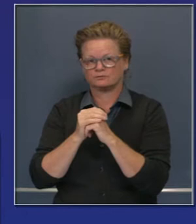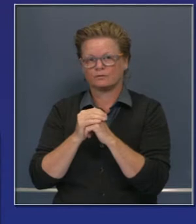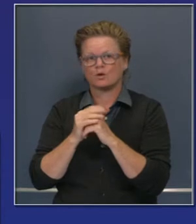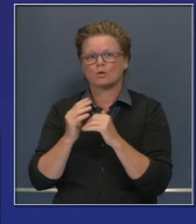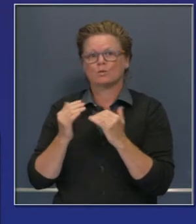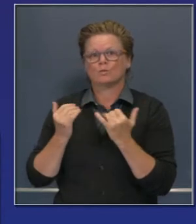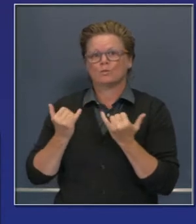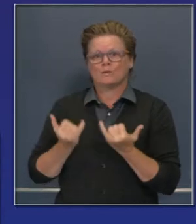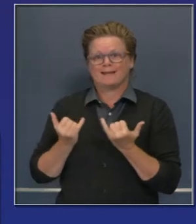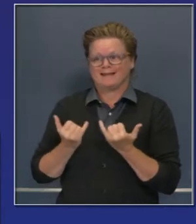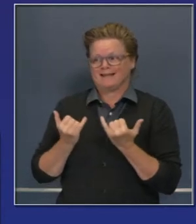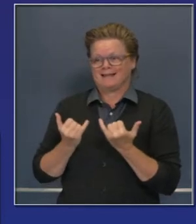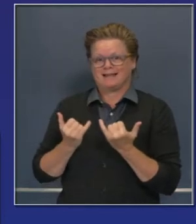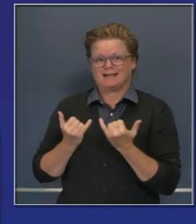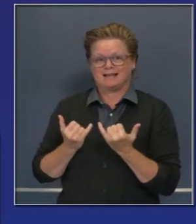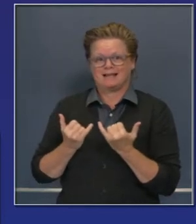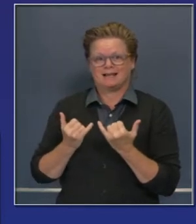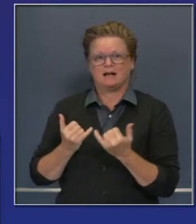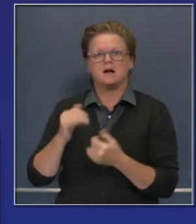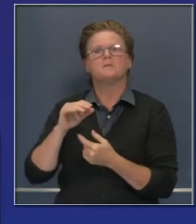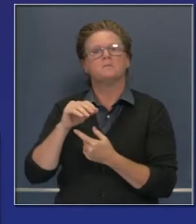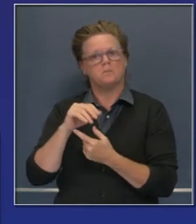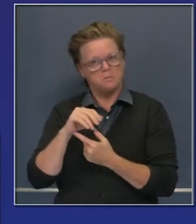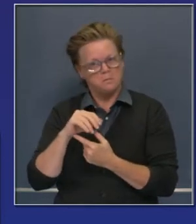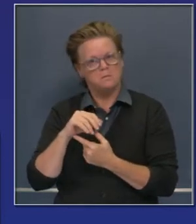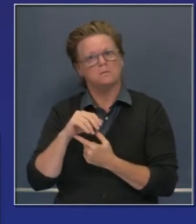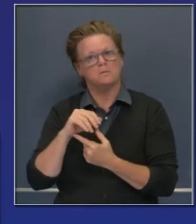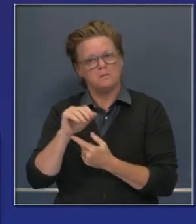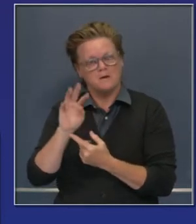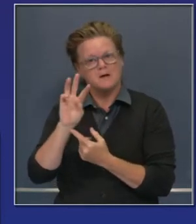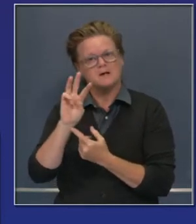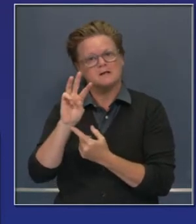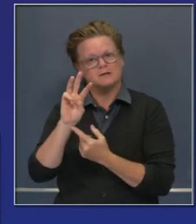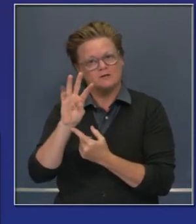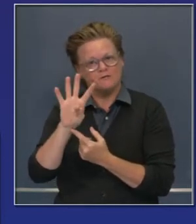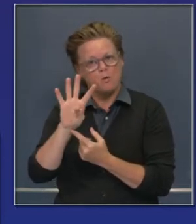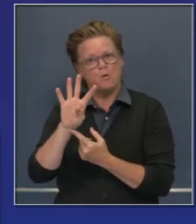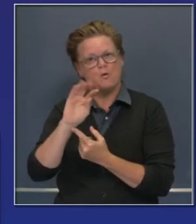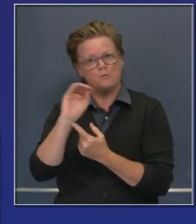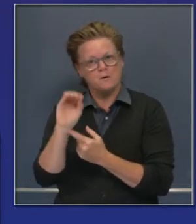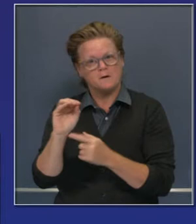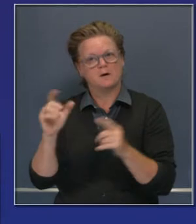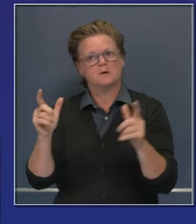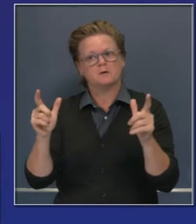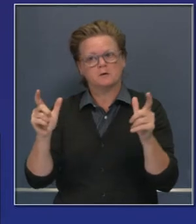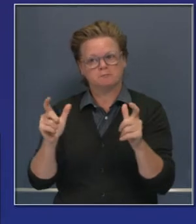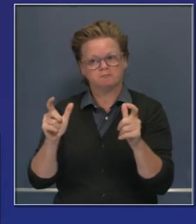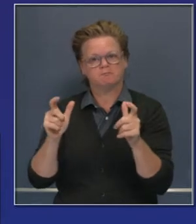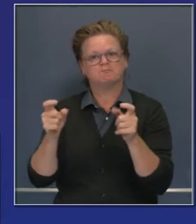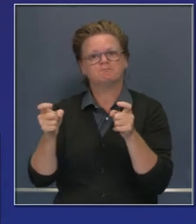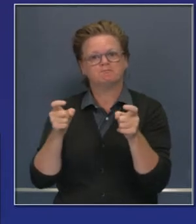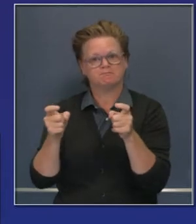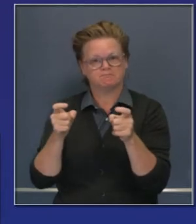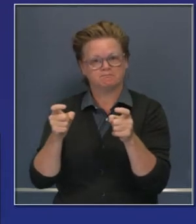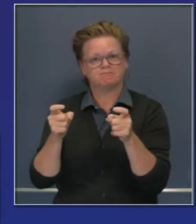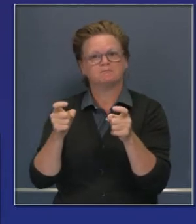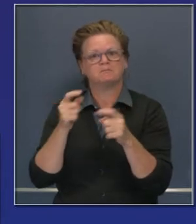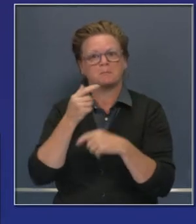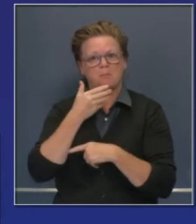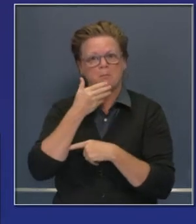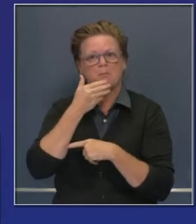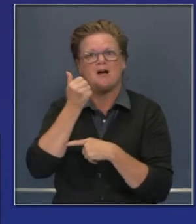grande en la historia de California. Hemos logrado mucho progreso esta última semana con contención a 64% hoy día.